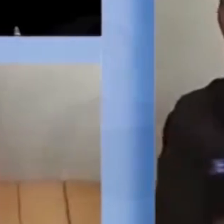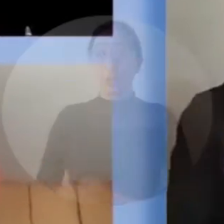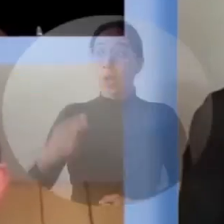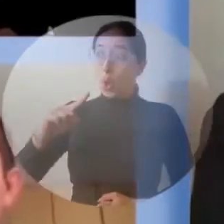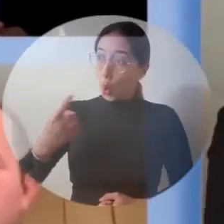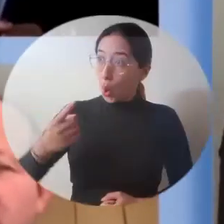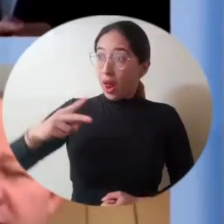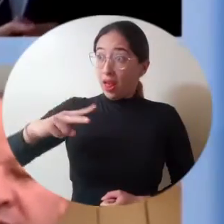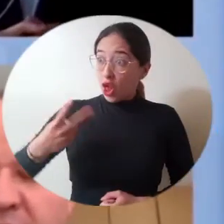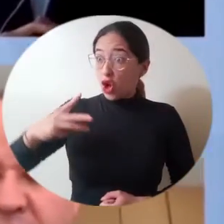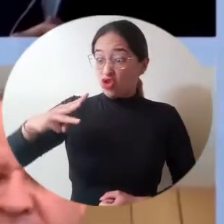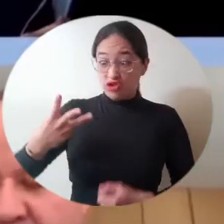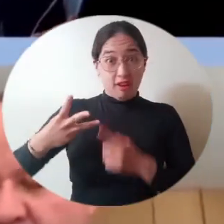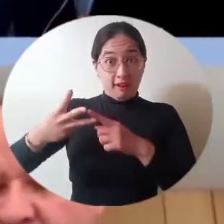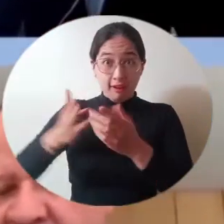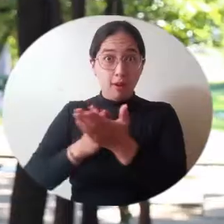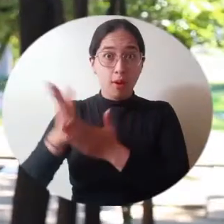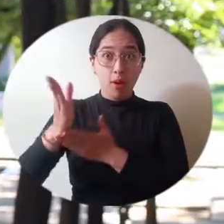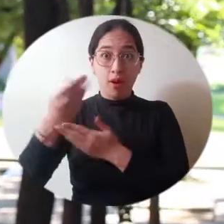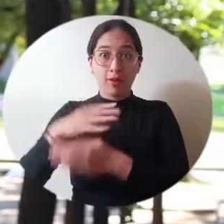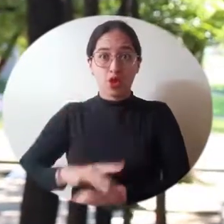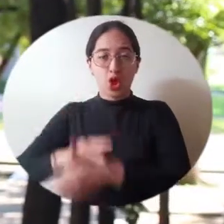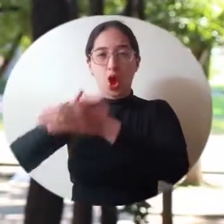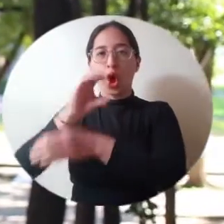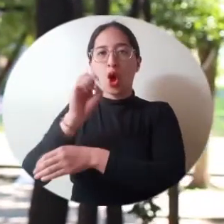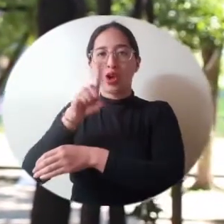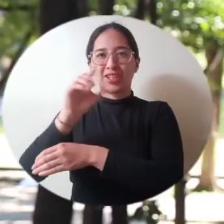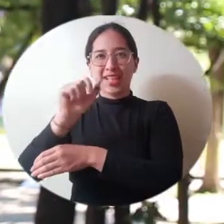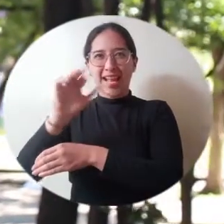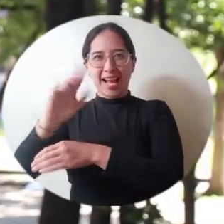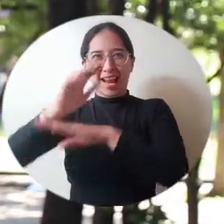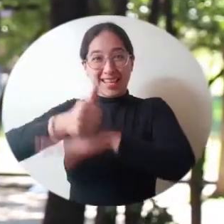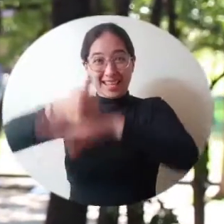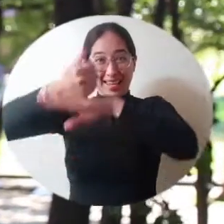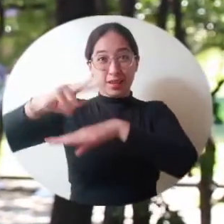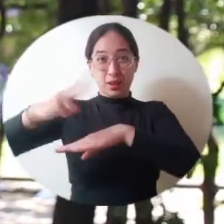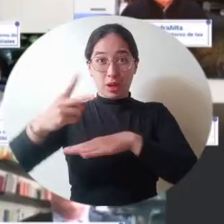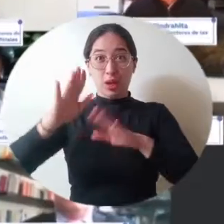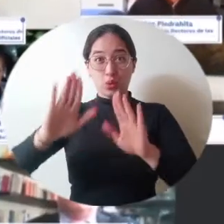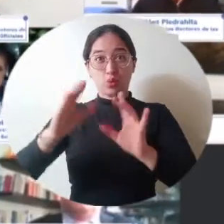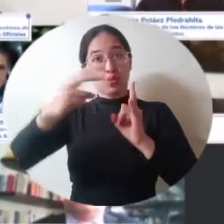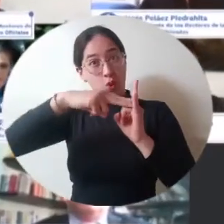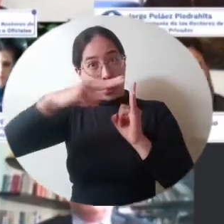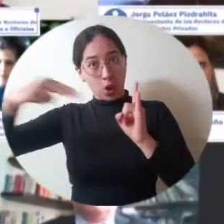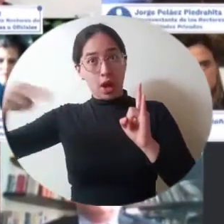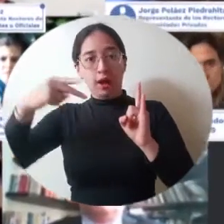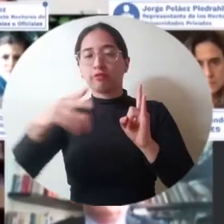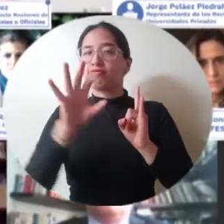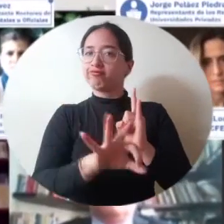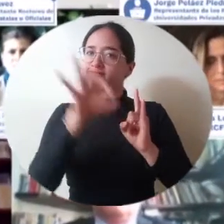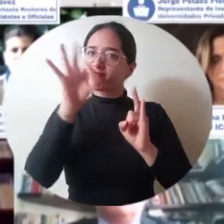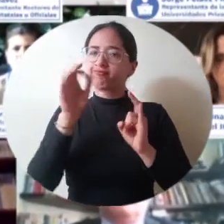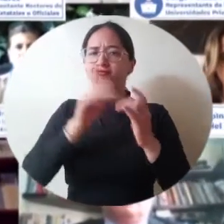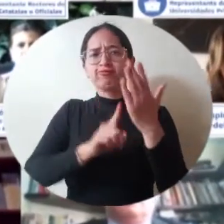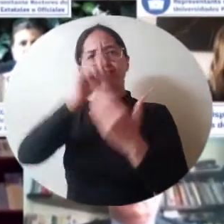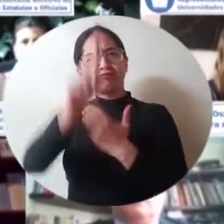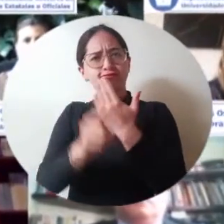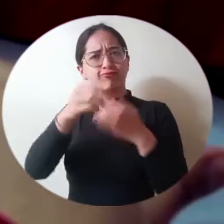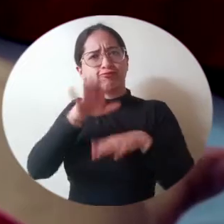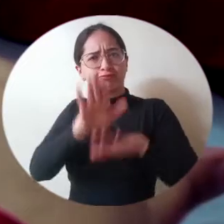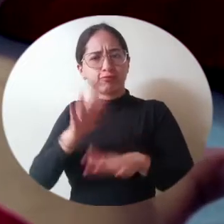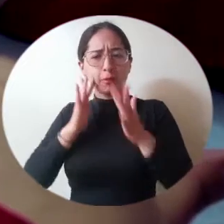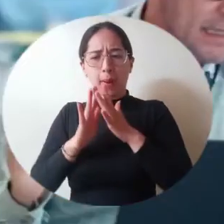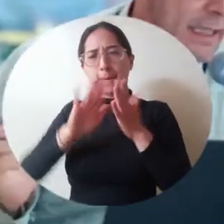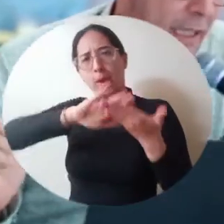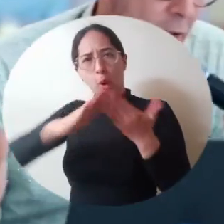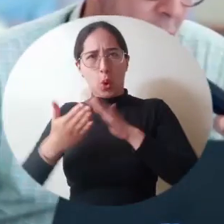Por tercera vez consecutiva, el doctor Óscar García Vargas, vicerector académico de la Universidad de Magdalena, fue elegido representante